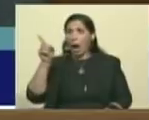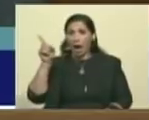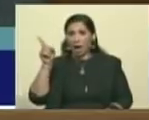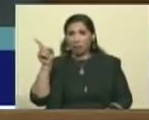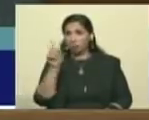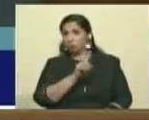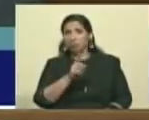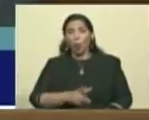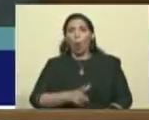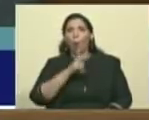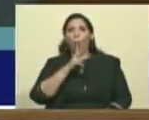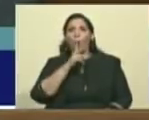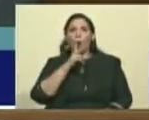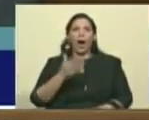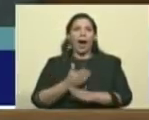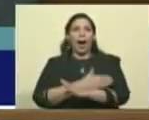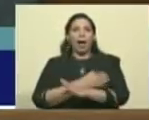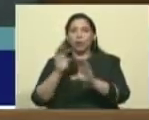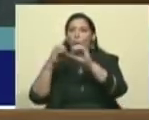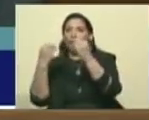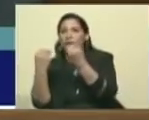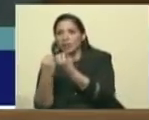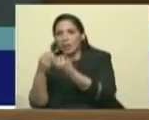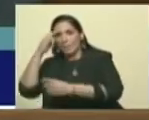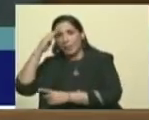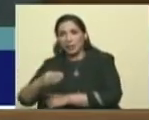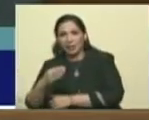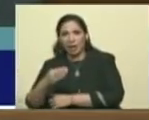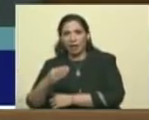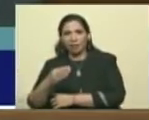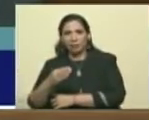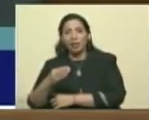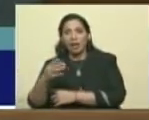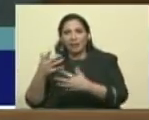antes que la oficina militar de los gringos estuviera en Fuerte Tuna.